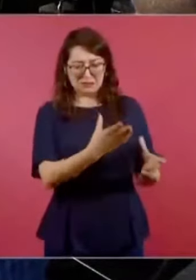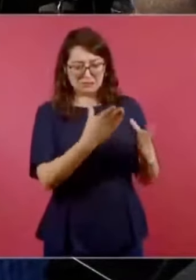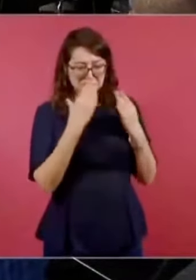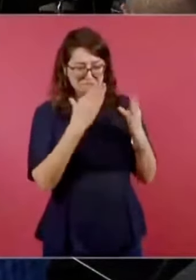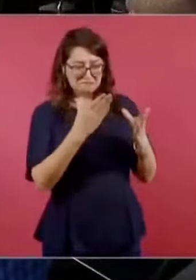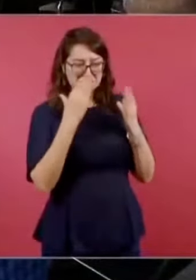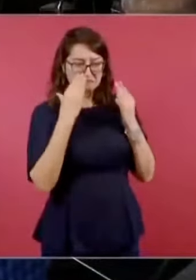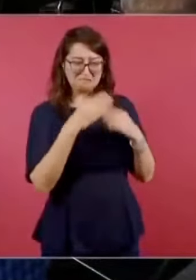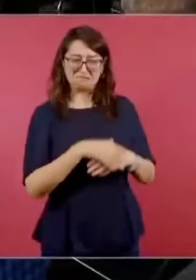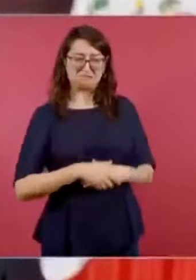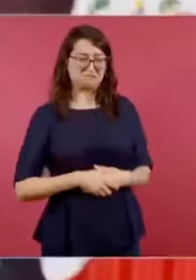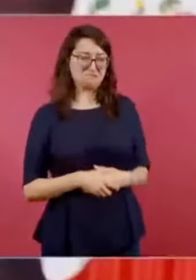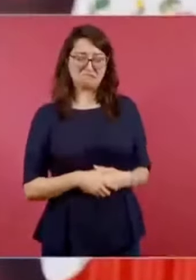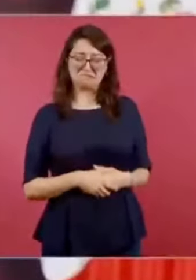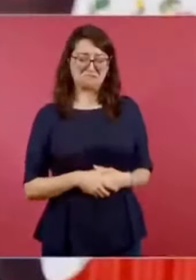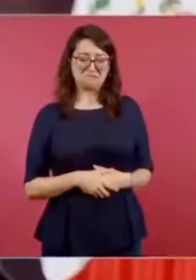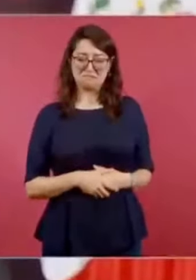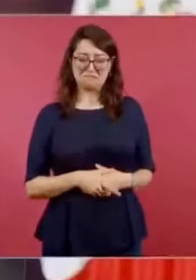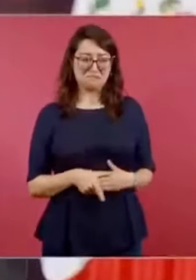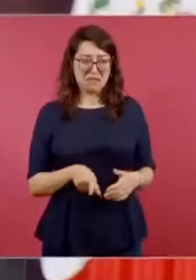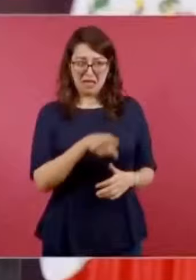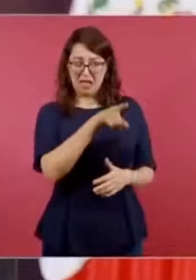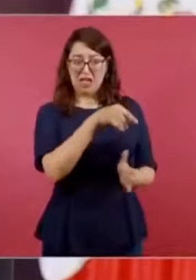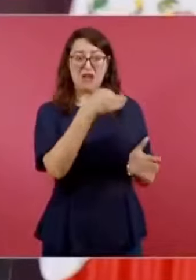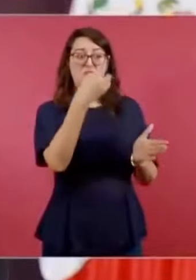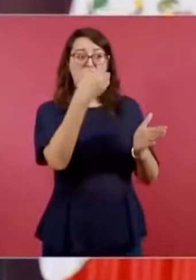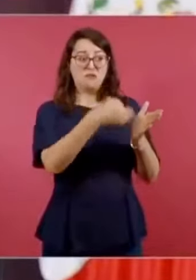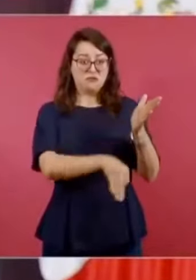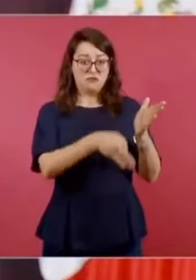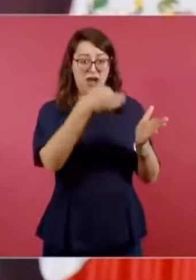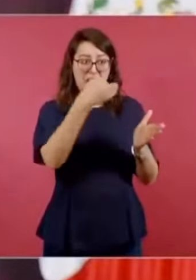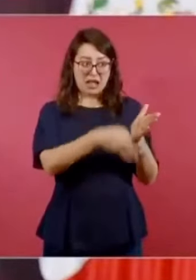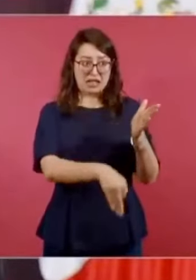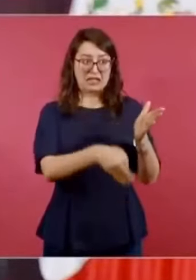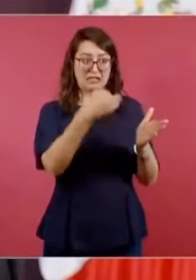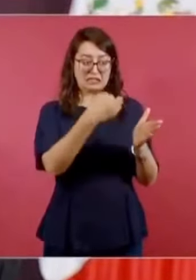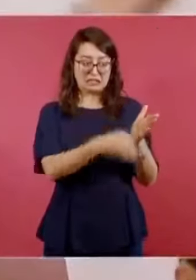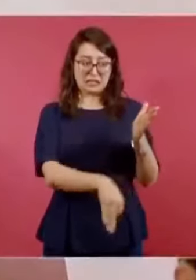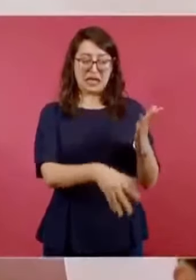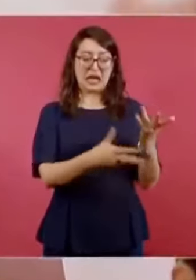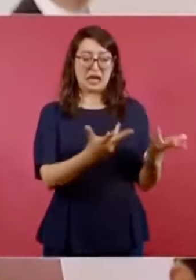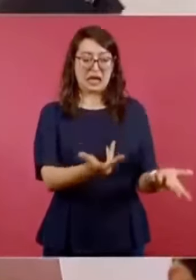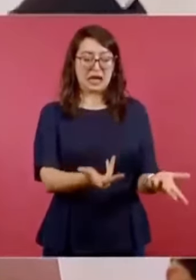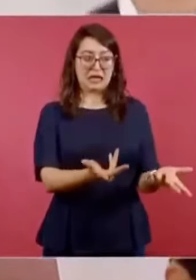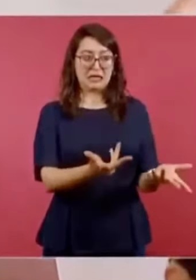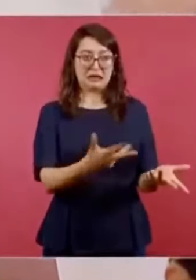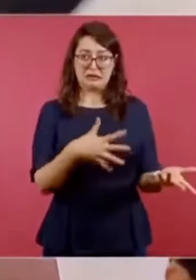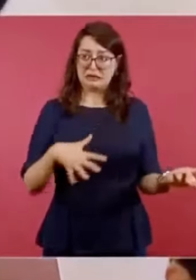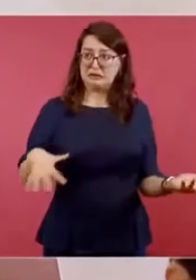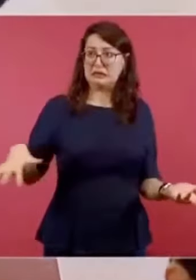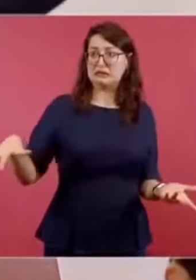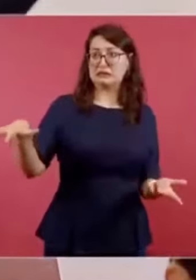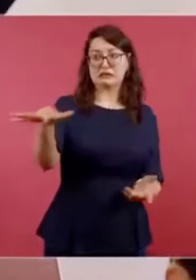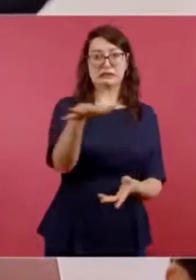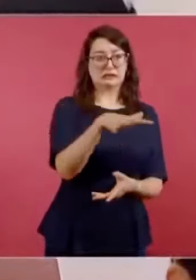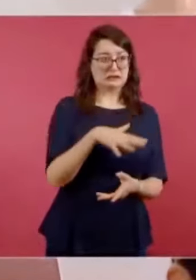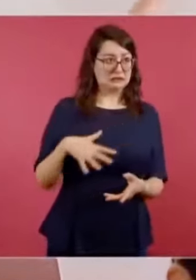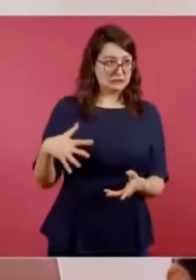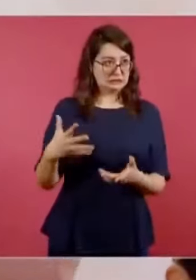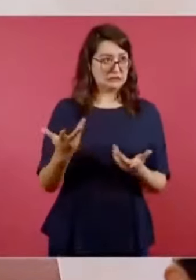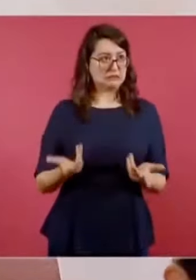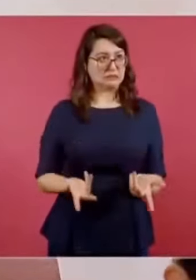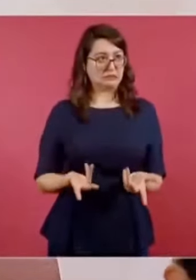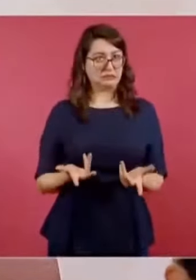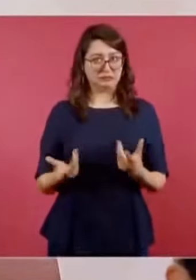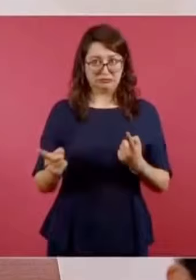aprendió o involucionó y ya se siente superior al pueblo.